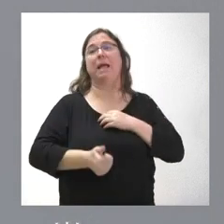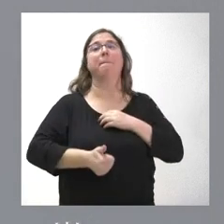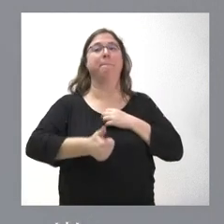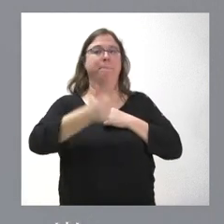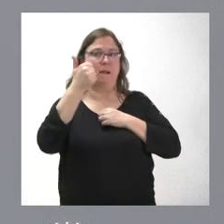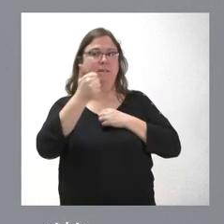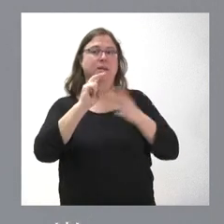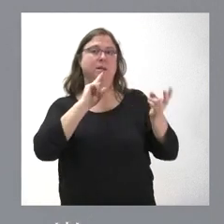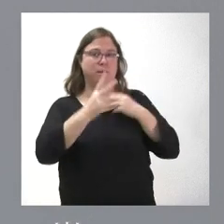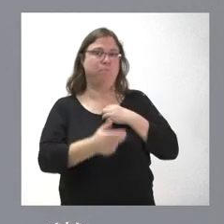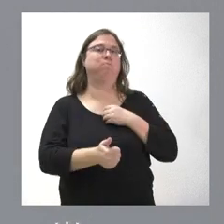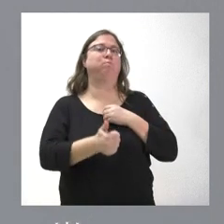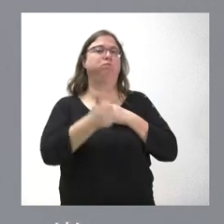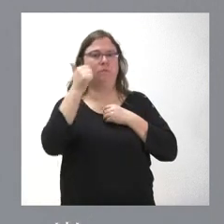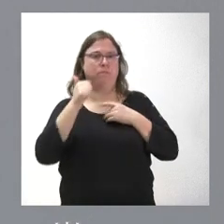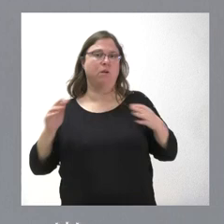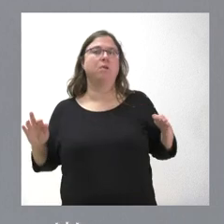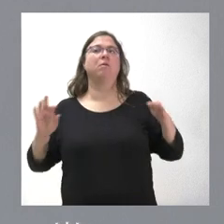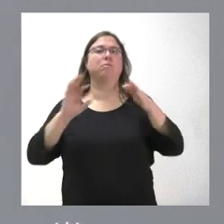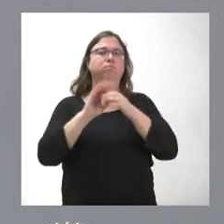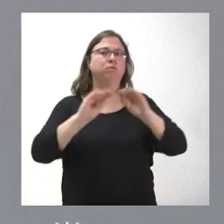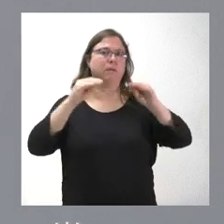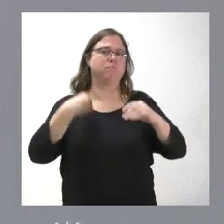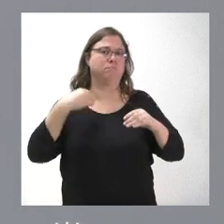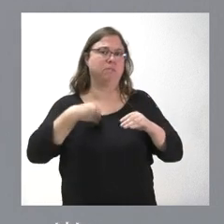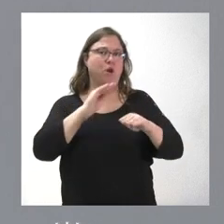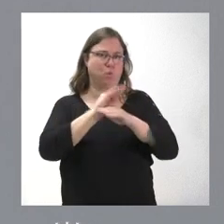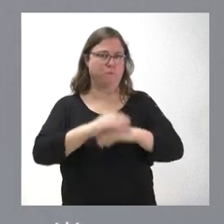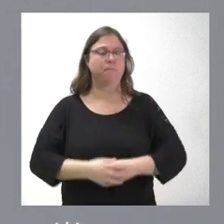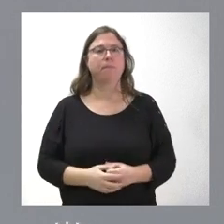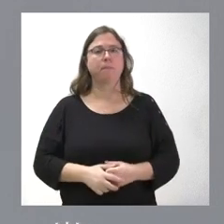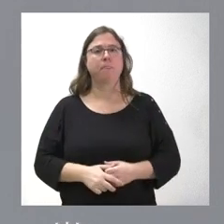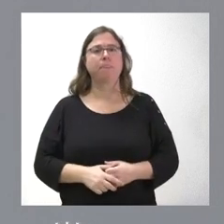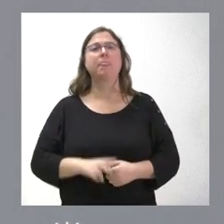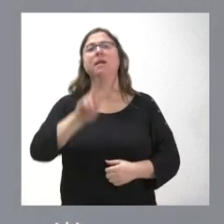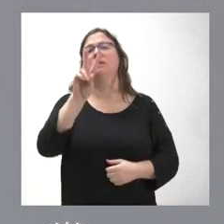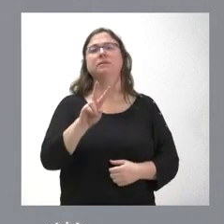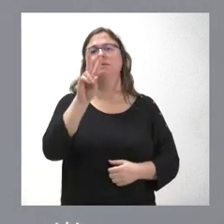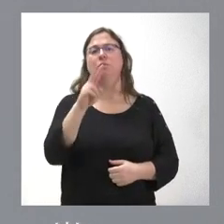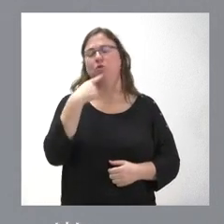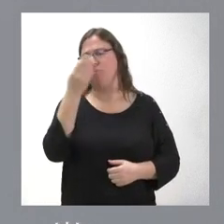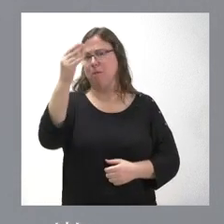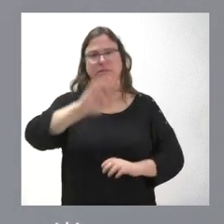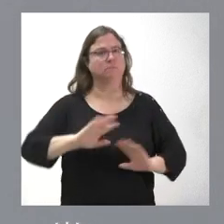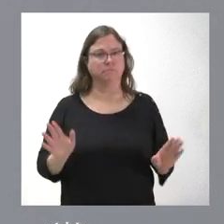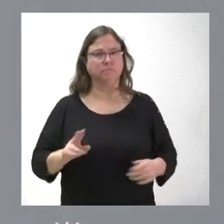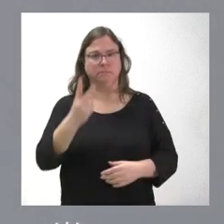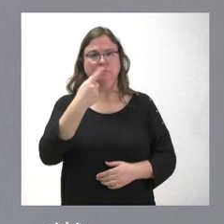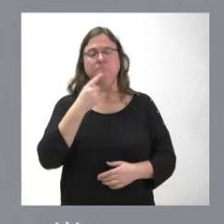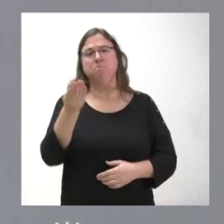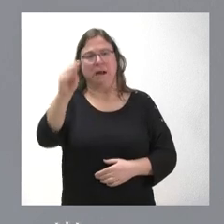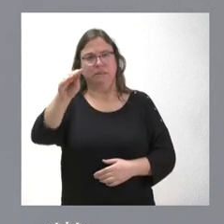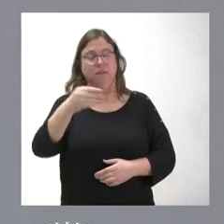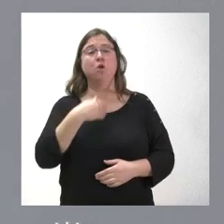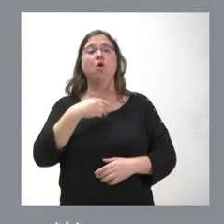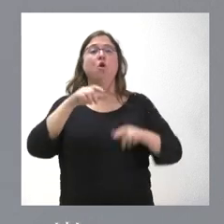si las hay, en relación con este tipo de ayudas y de subvenciones. Lo segundo, le confirmo que es a mayores. El polígono de